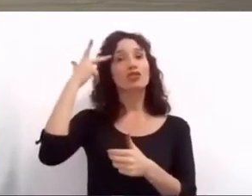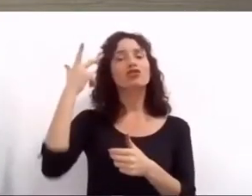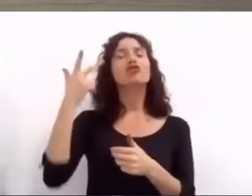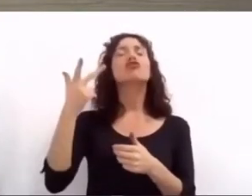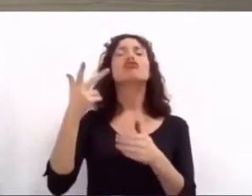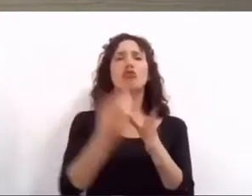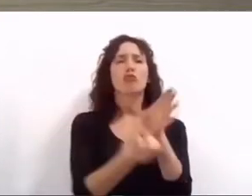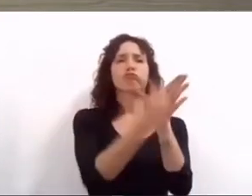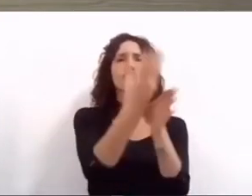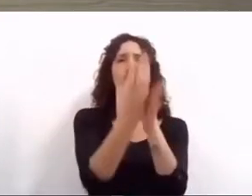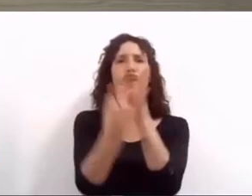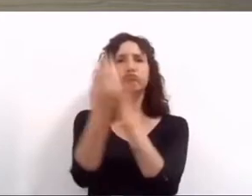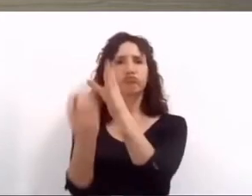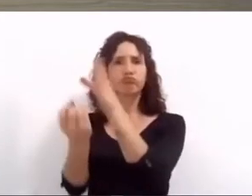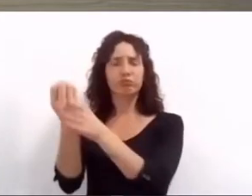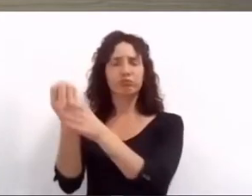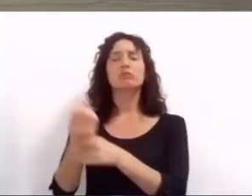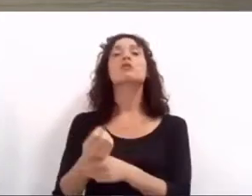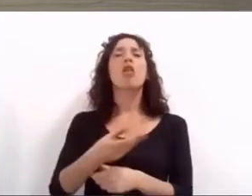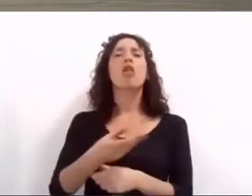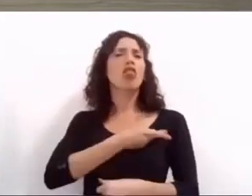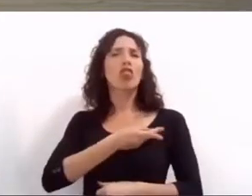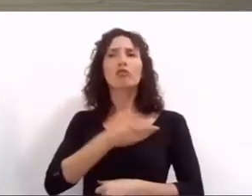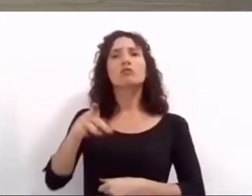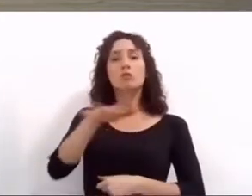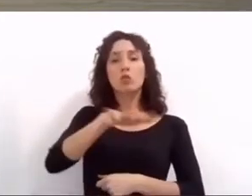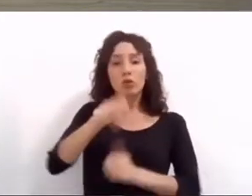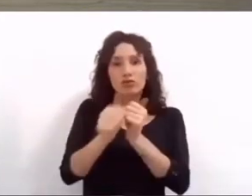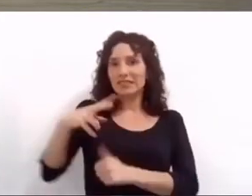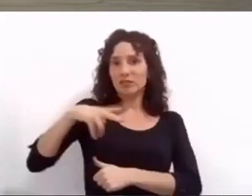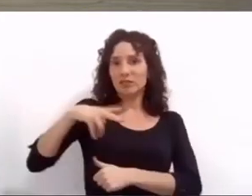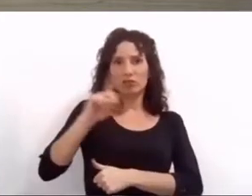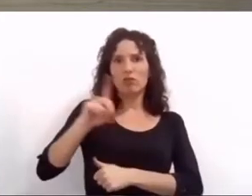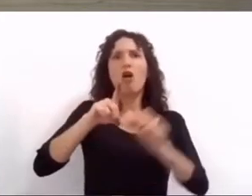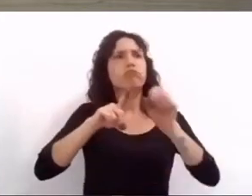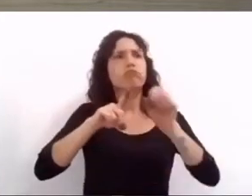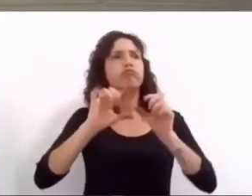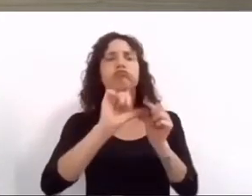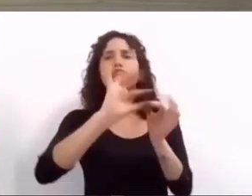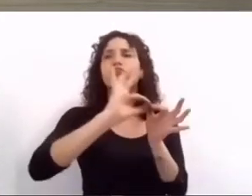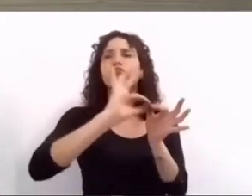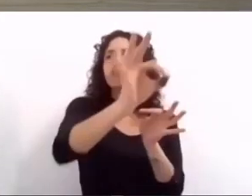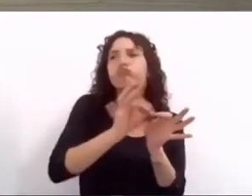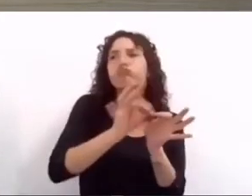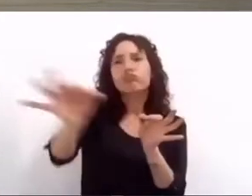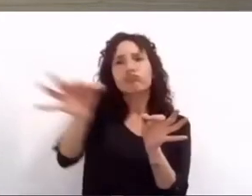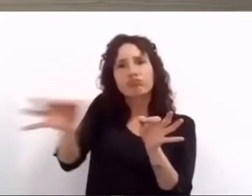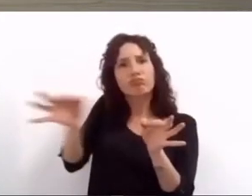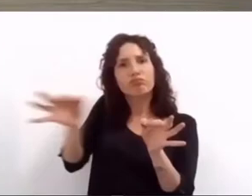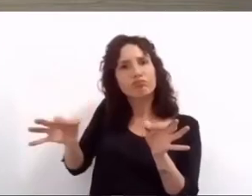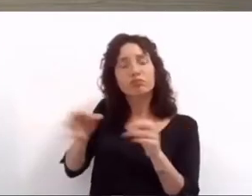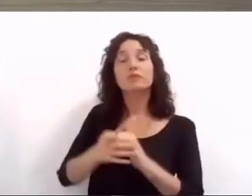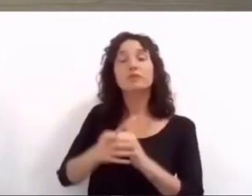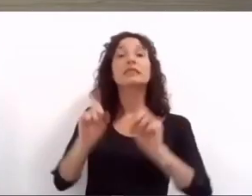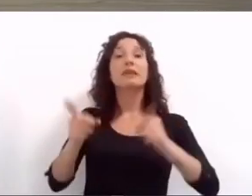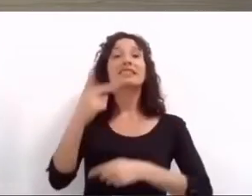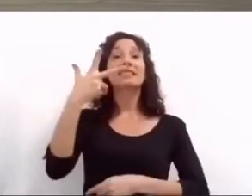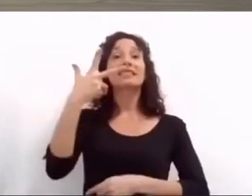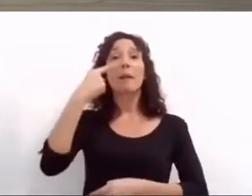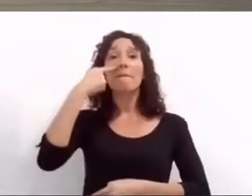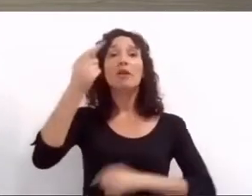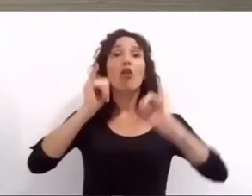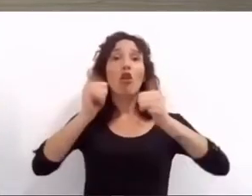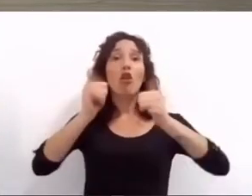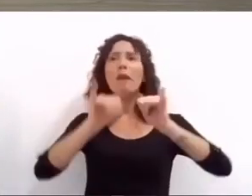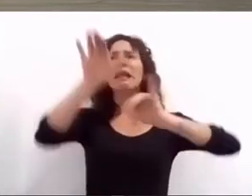sociales distribuidos en los barrios más vulnerables de la ciudad y con la provincia sumamos a 3.000 jóvenes a partir del programa Santa